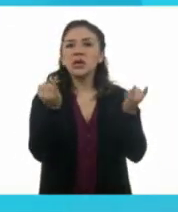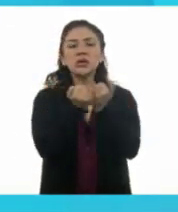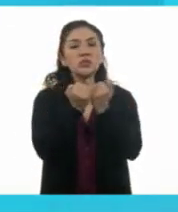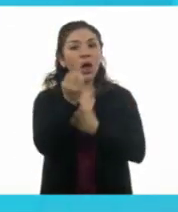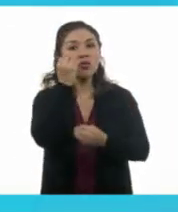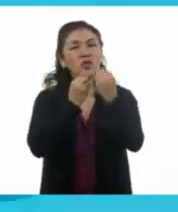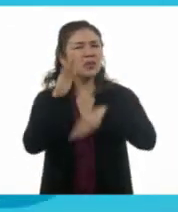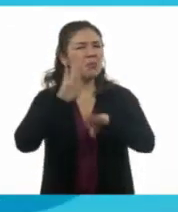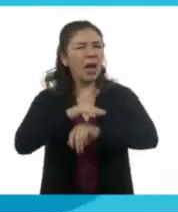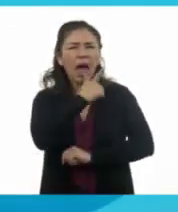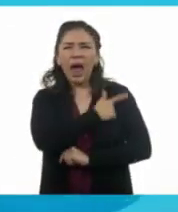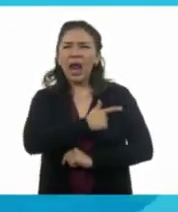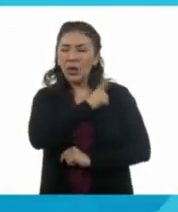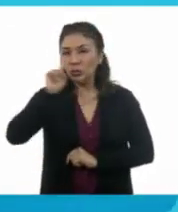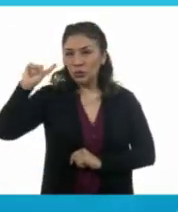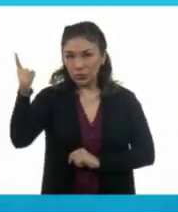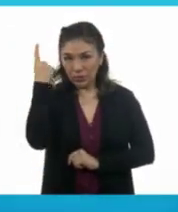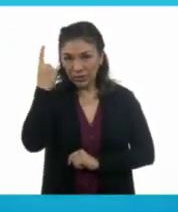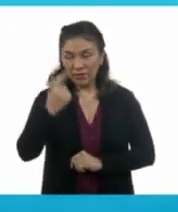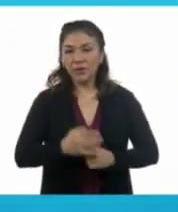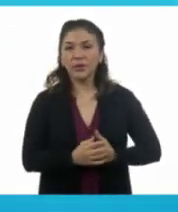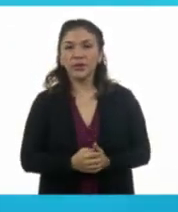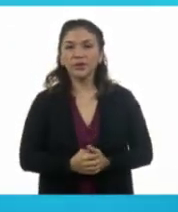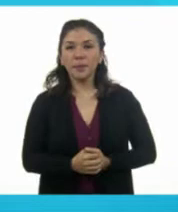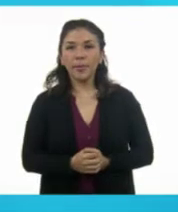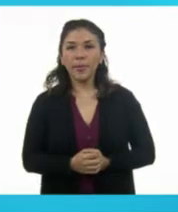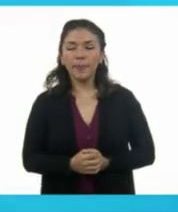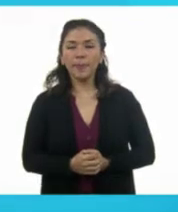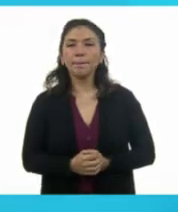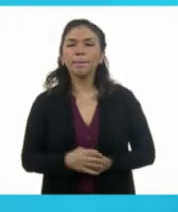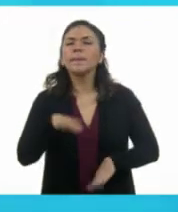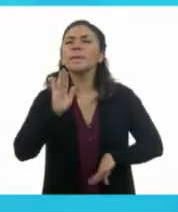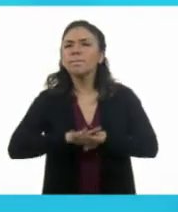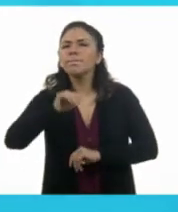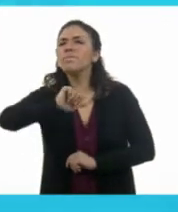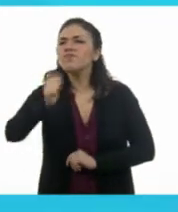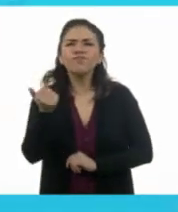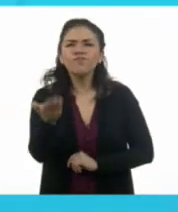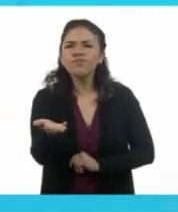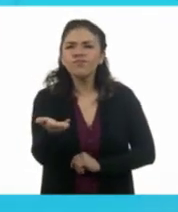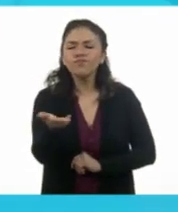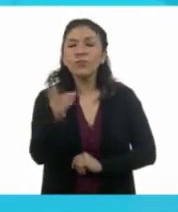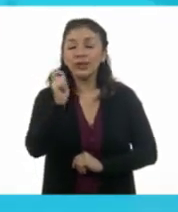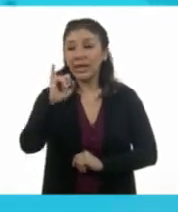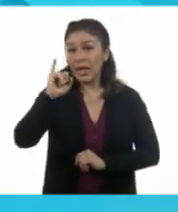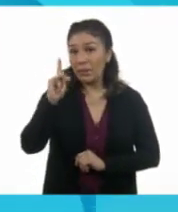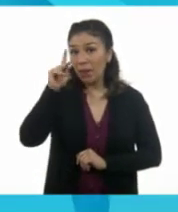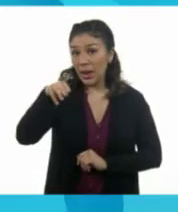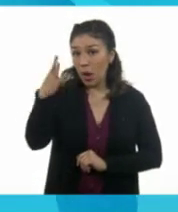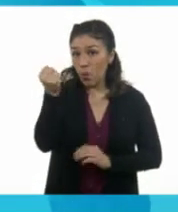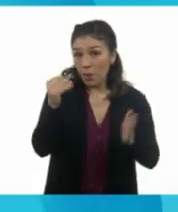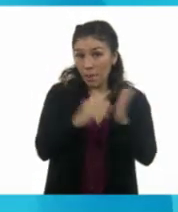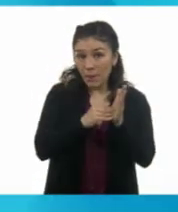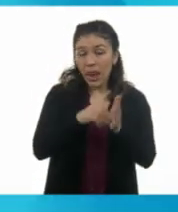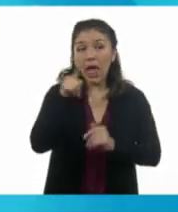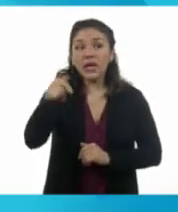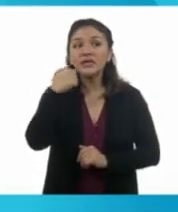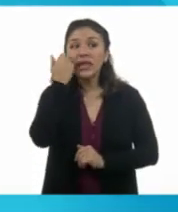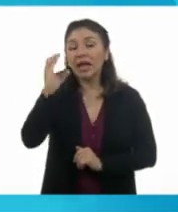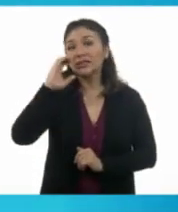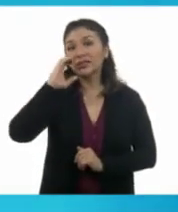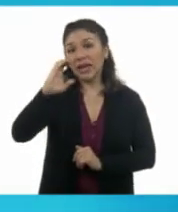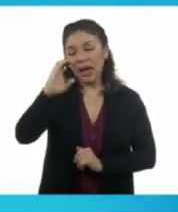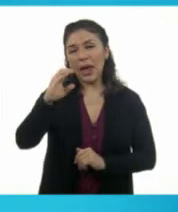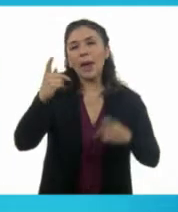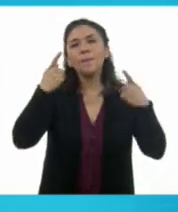favorita también. Memo. ¿Quién más? Para IPN 9000, el inciso